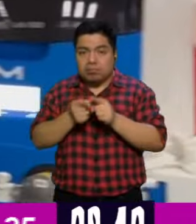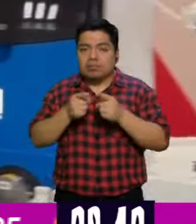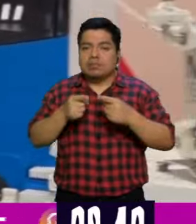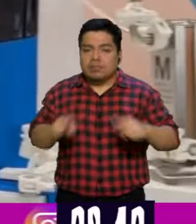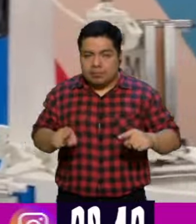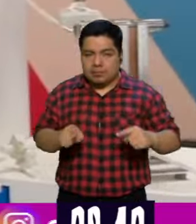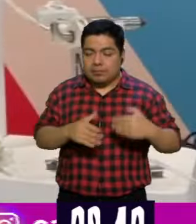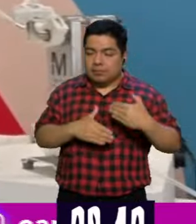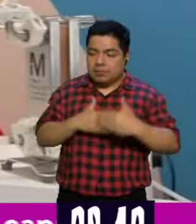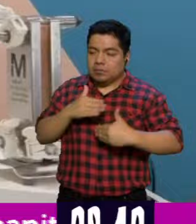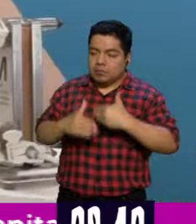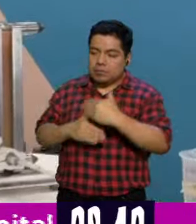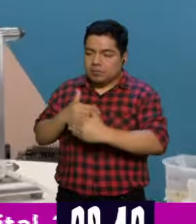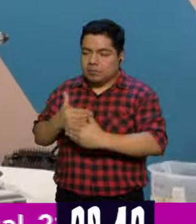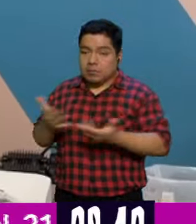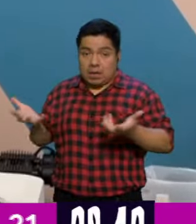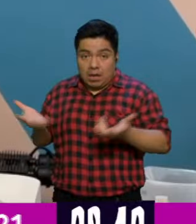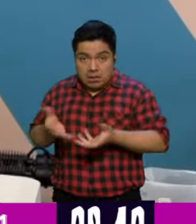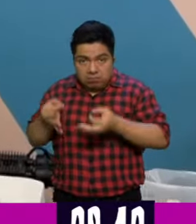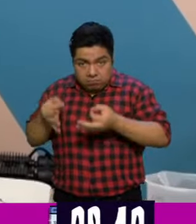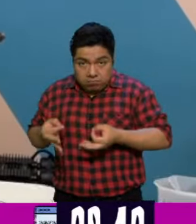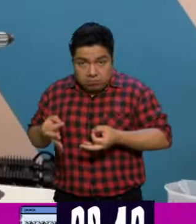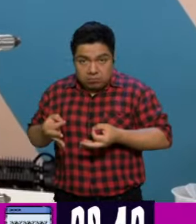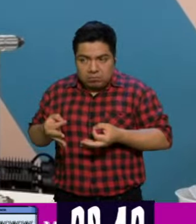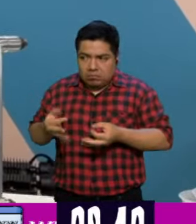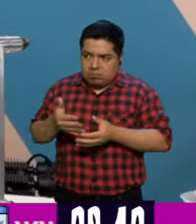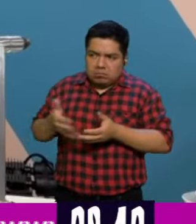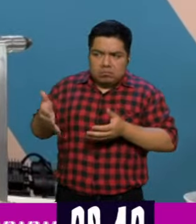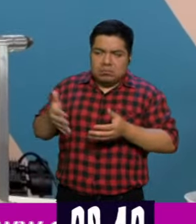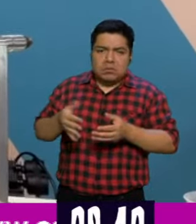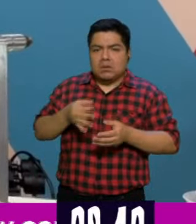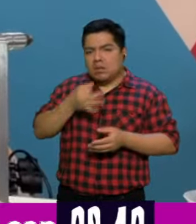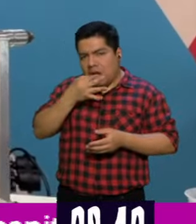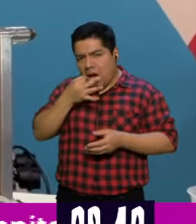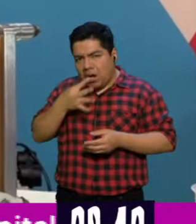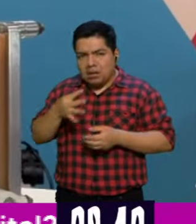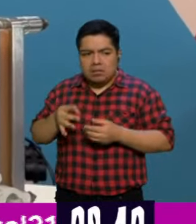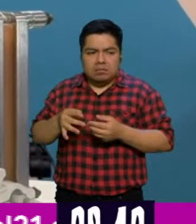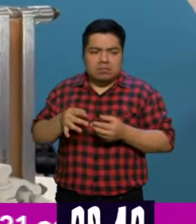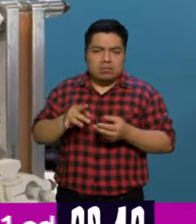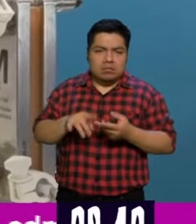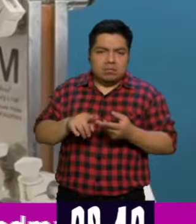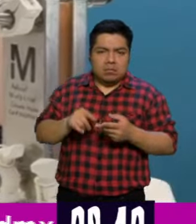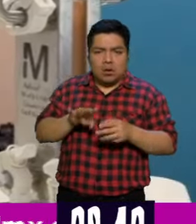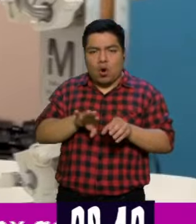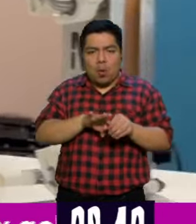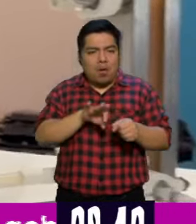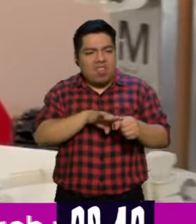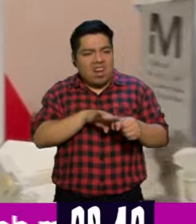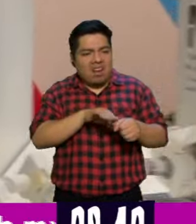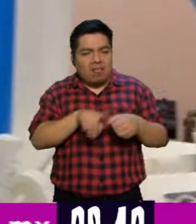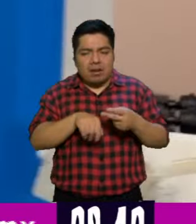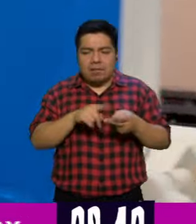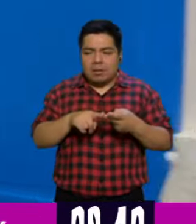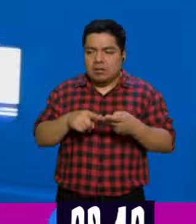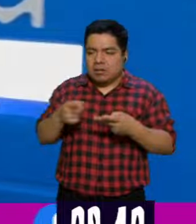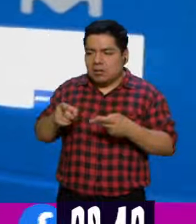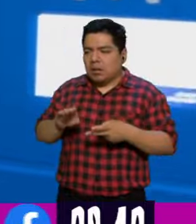procesos productivos de medicamentos, tanto de la industria farma como de la industria